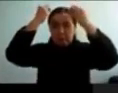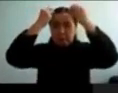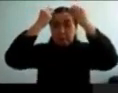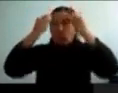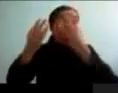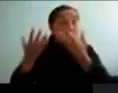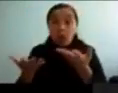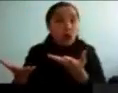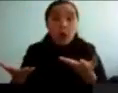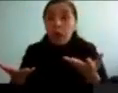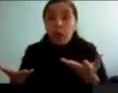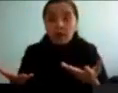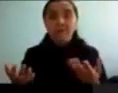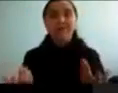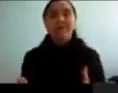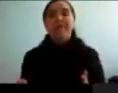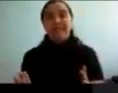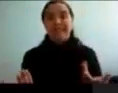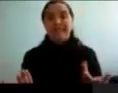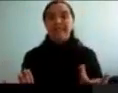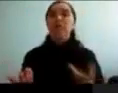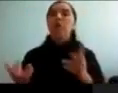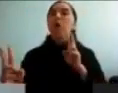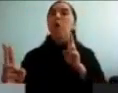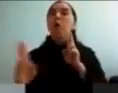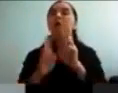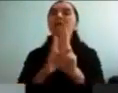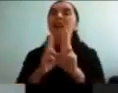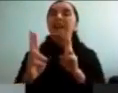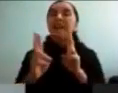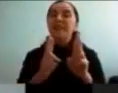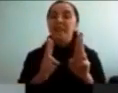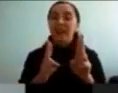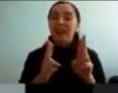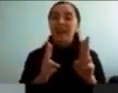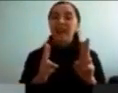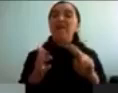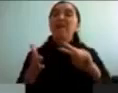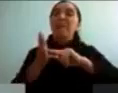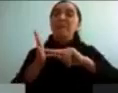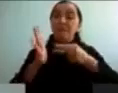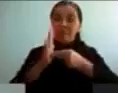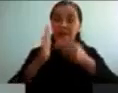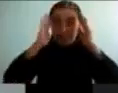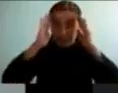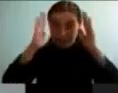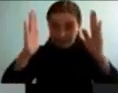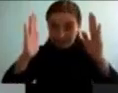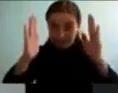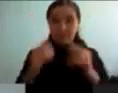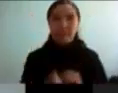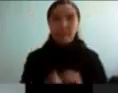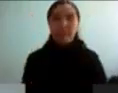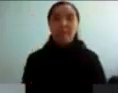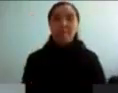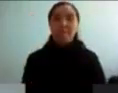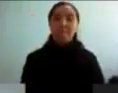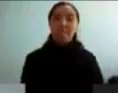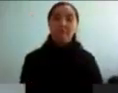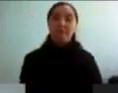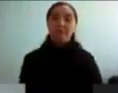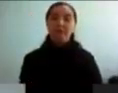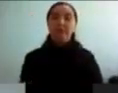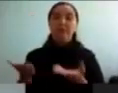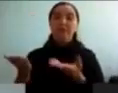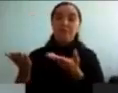manera eso se relaciona, en este caso, con el déficit atencional? Vean esta imagen. Esta es una imagen, que apareció en un diario